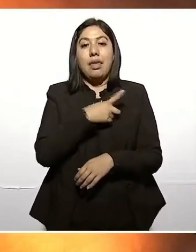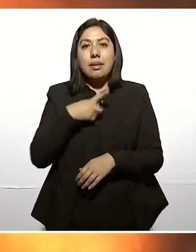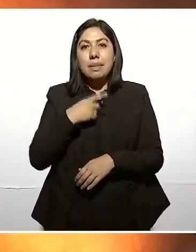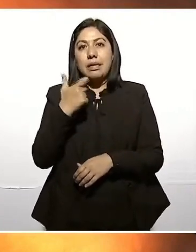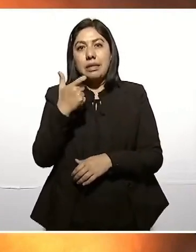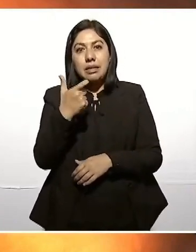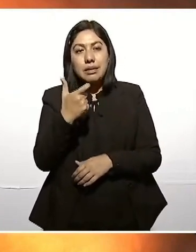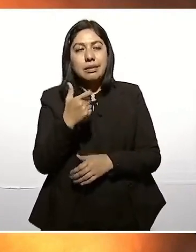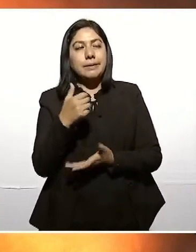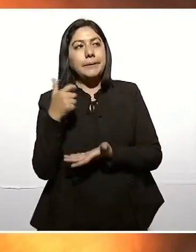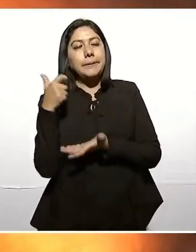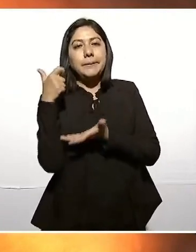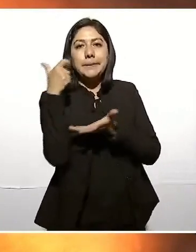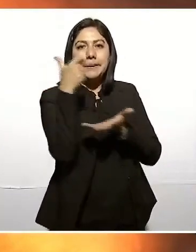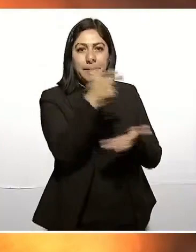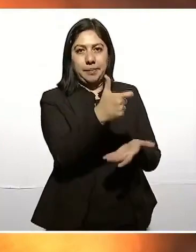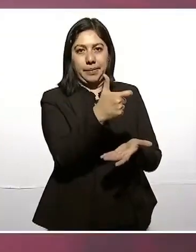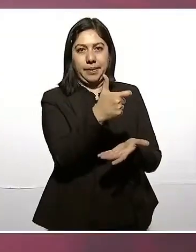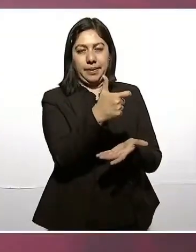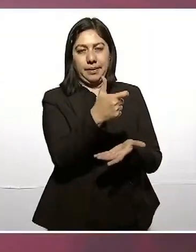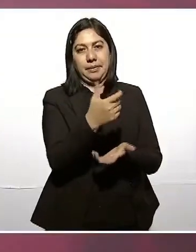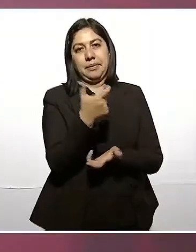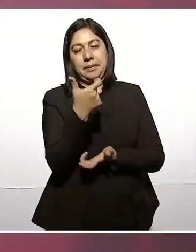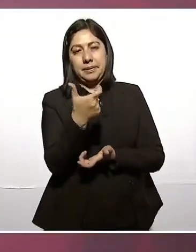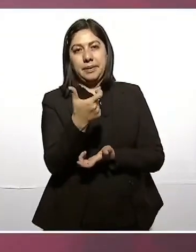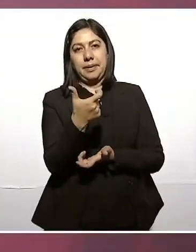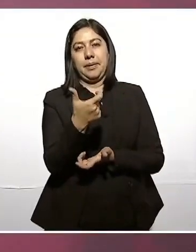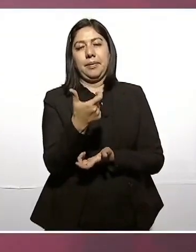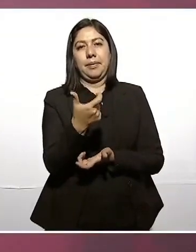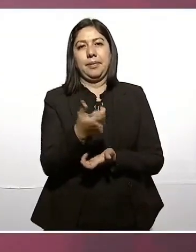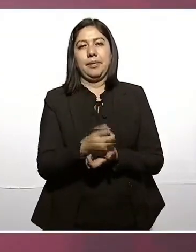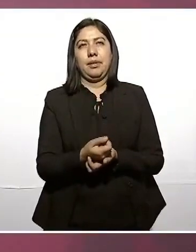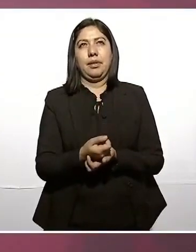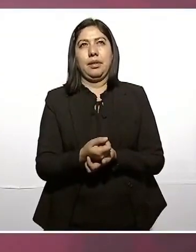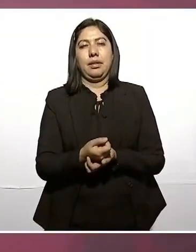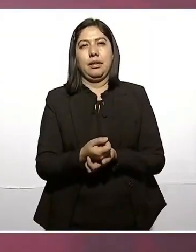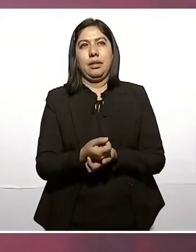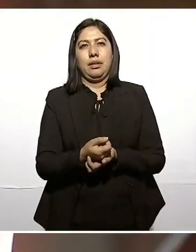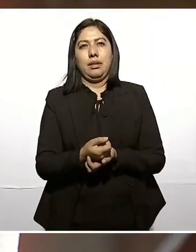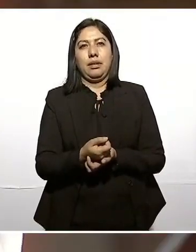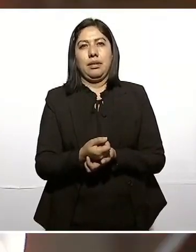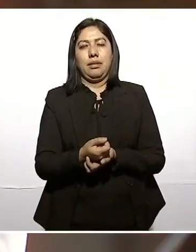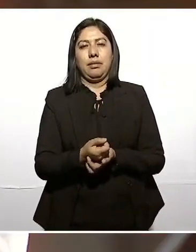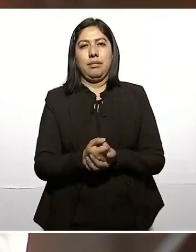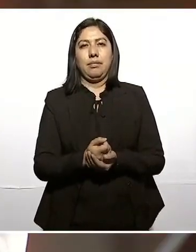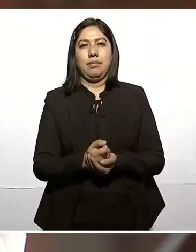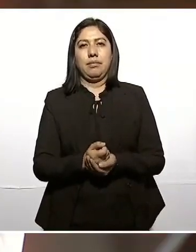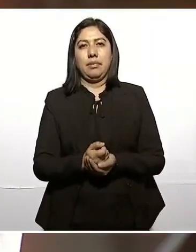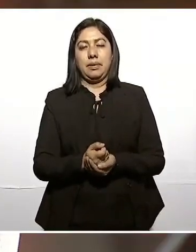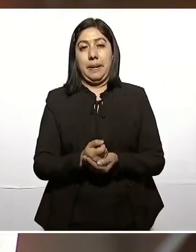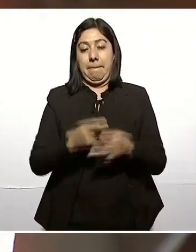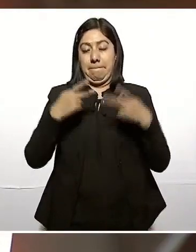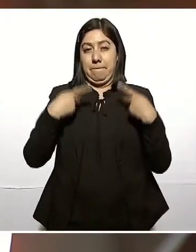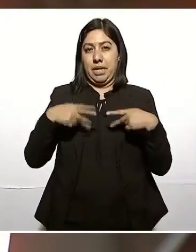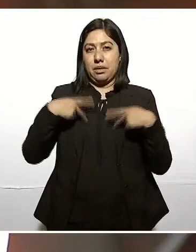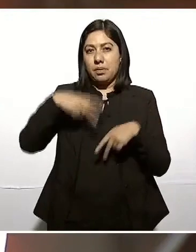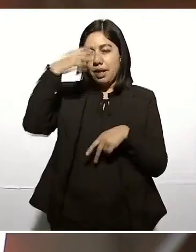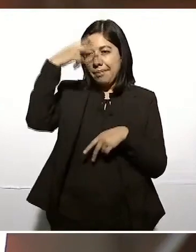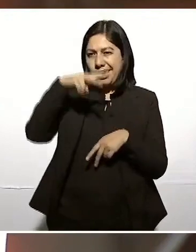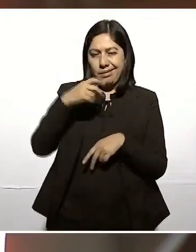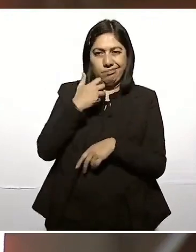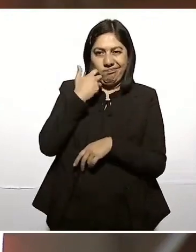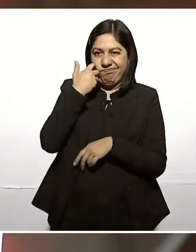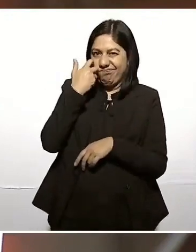de un mexicano que no